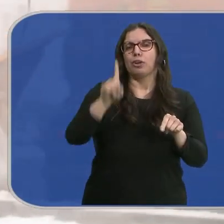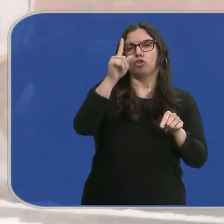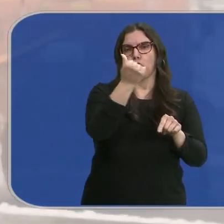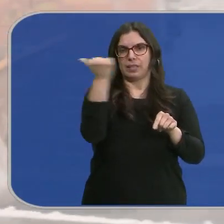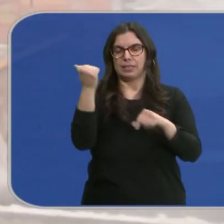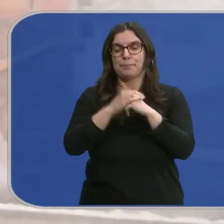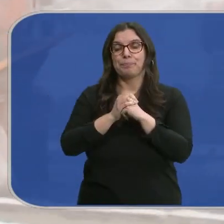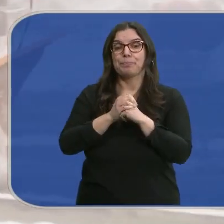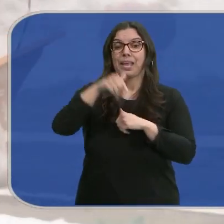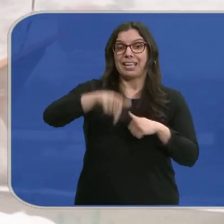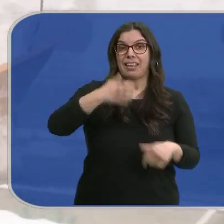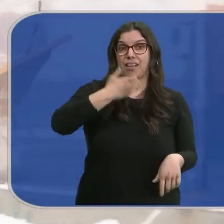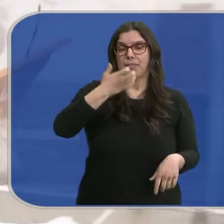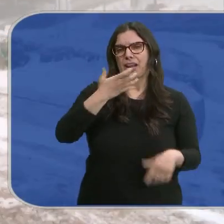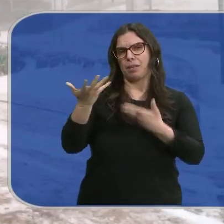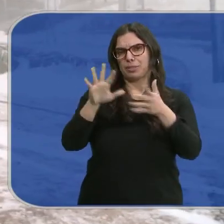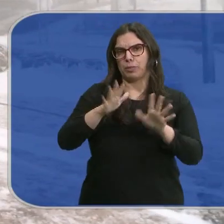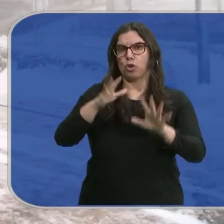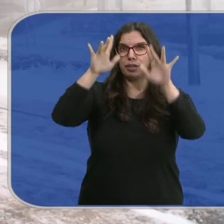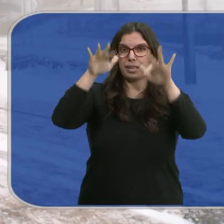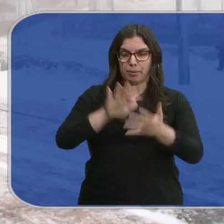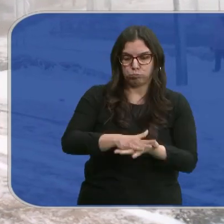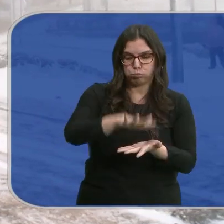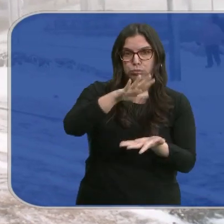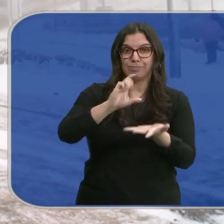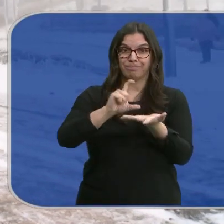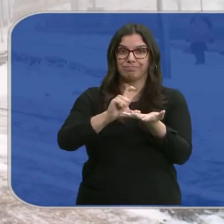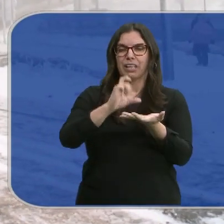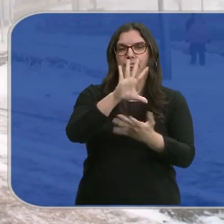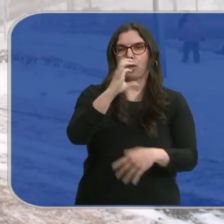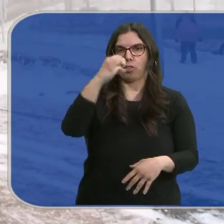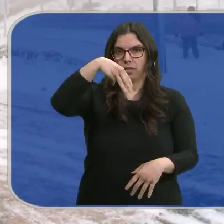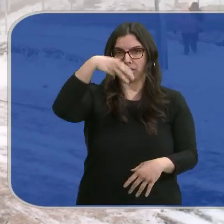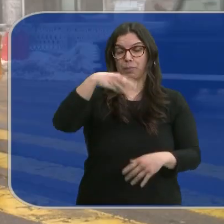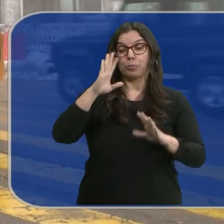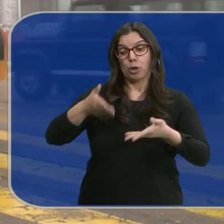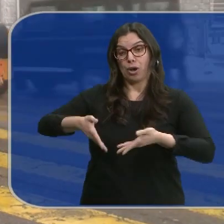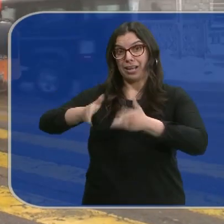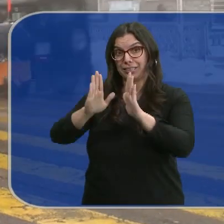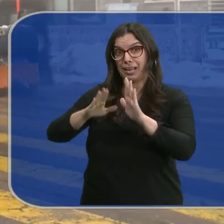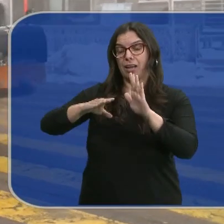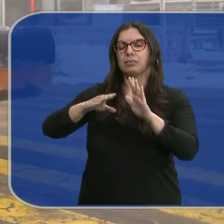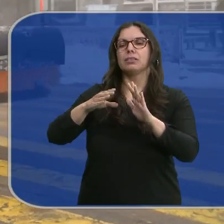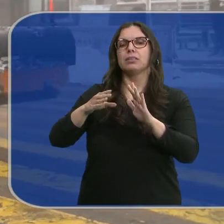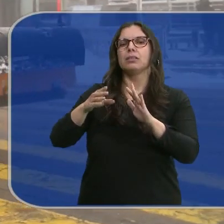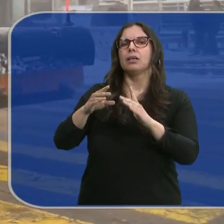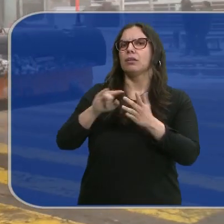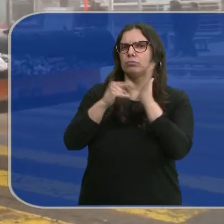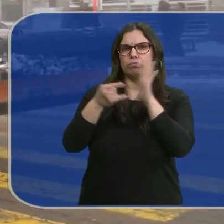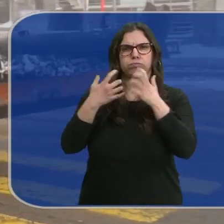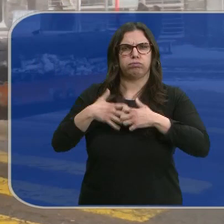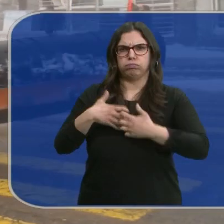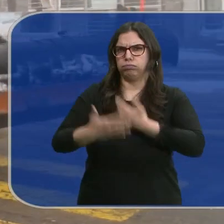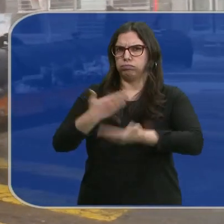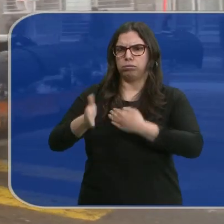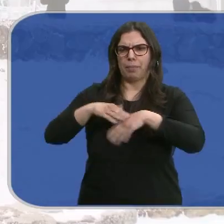Aquí en Navacerrada hay unos 5 centímetros de nieve, pero las carreteras, el dispositivo de vialidad invernal está funcionando a pleno